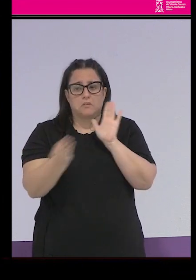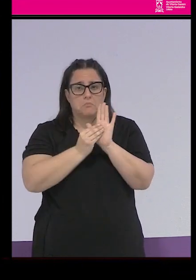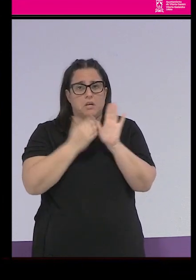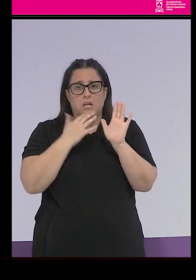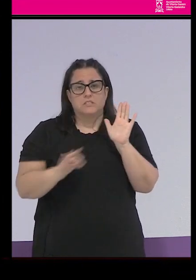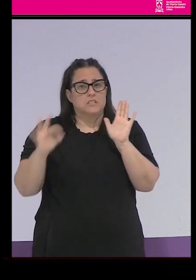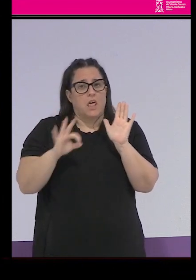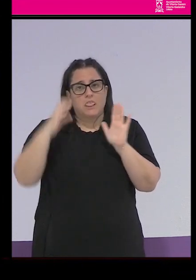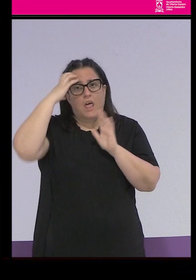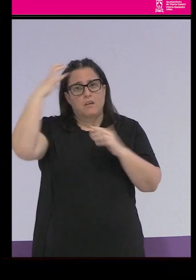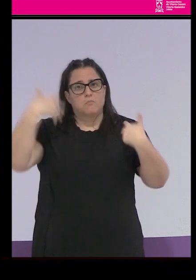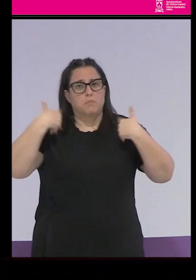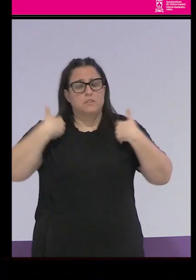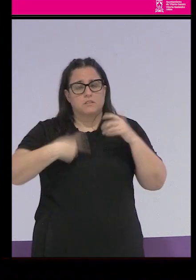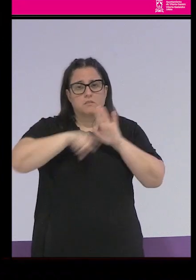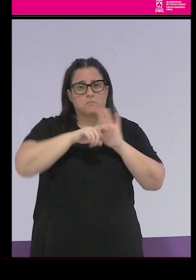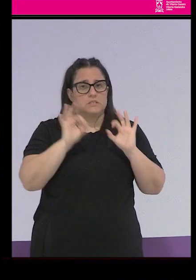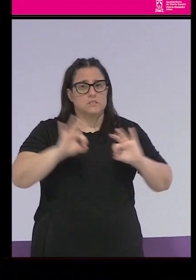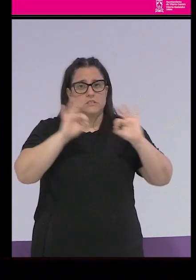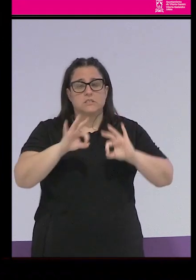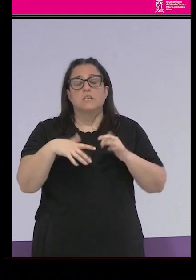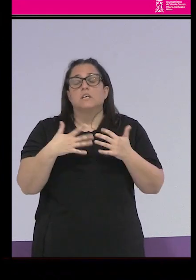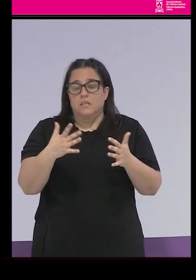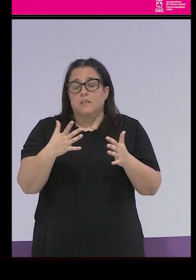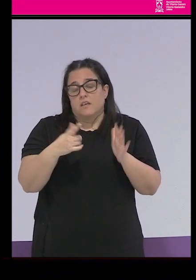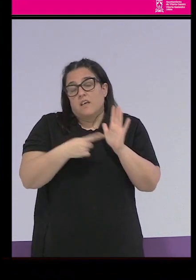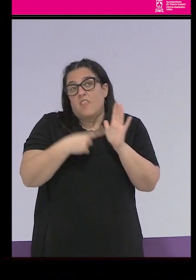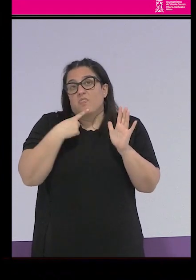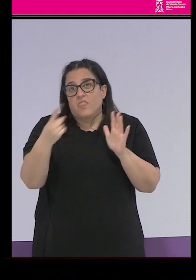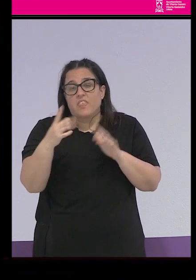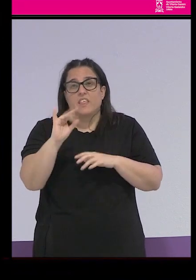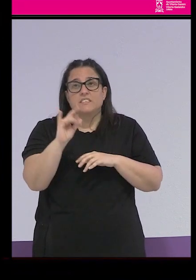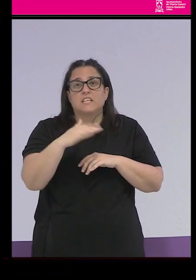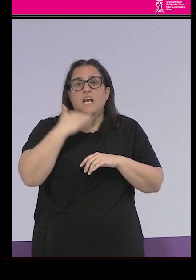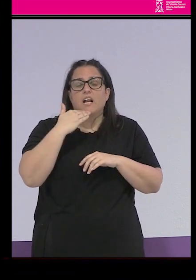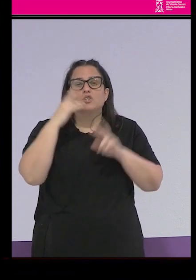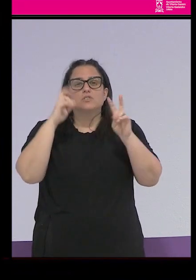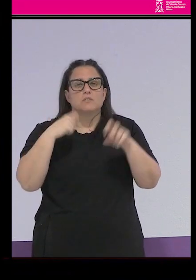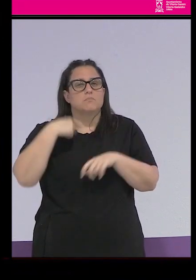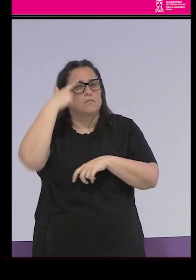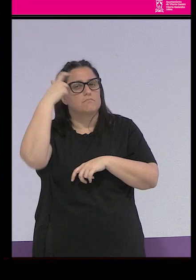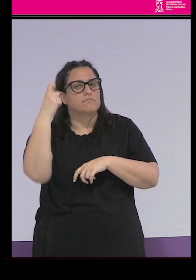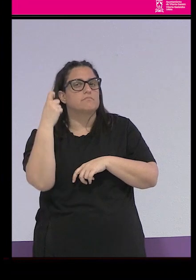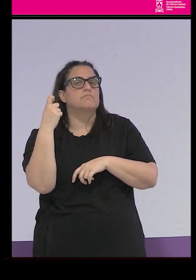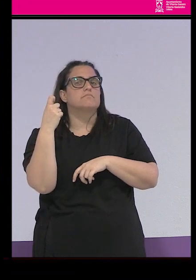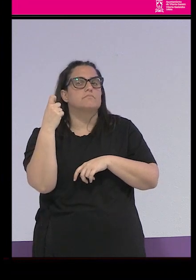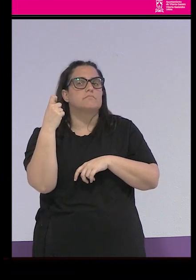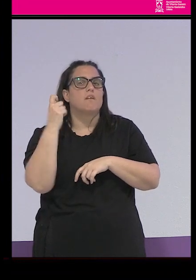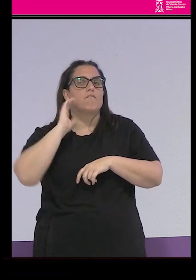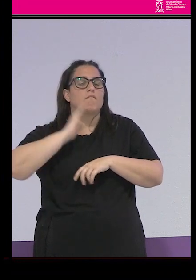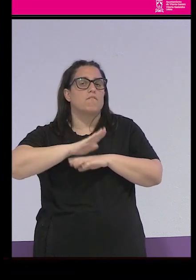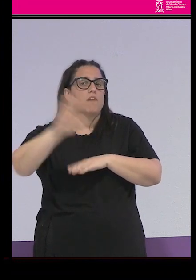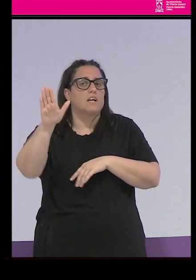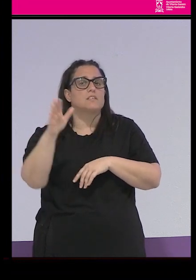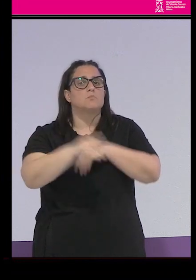las víctimas del patronato sí que se apunta que habrá que tener que tener en cuenta que el franquismo también utilizó mecanismos de represión